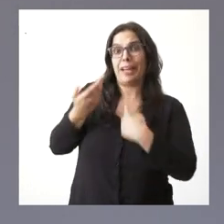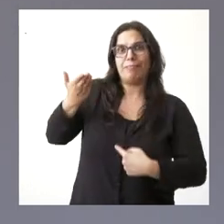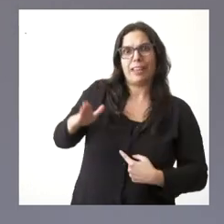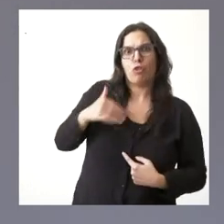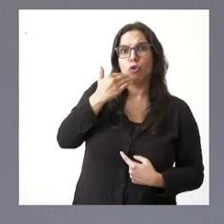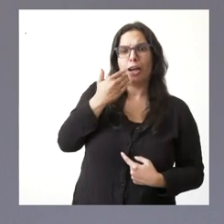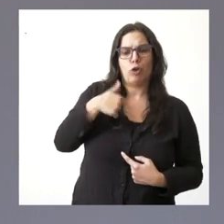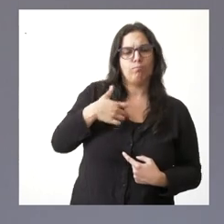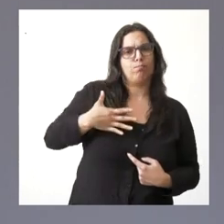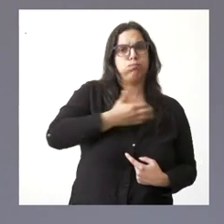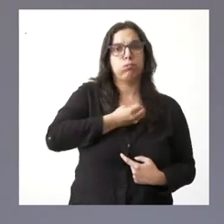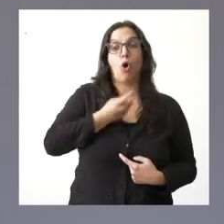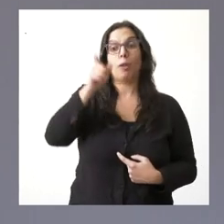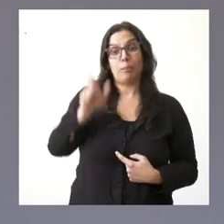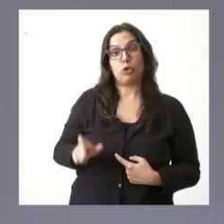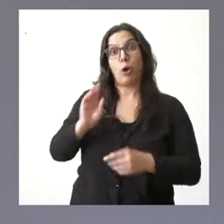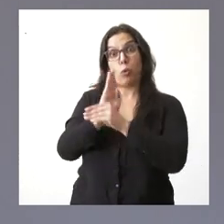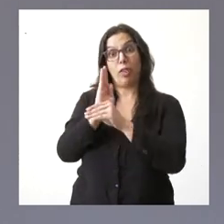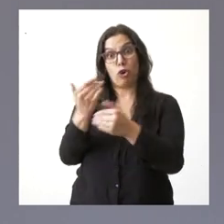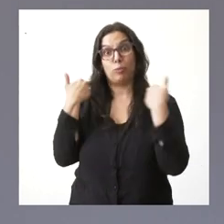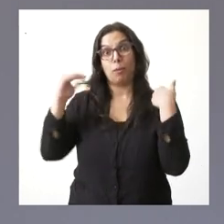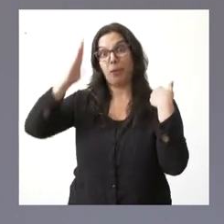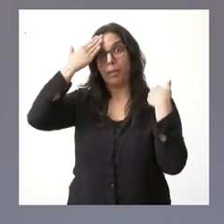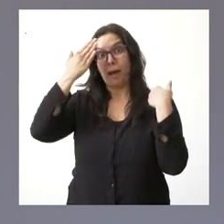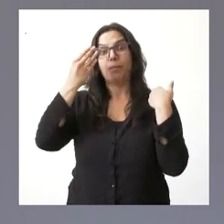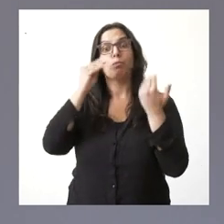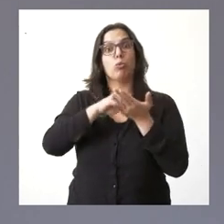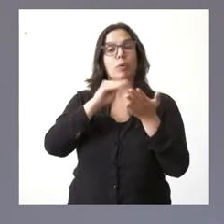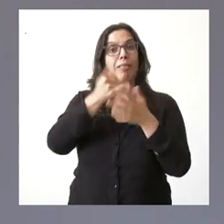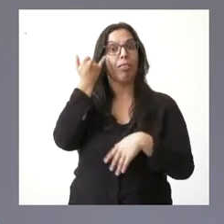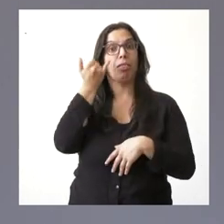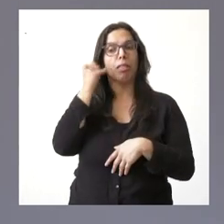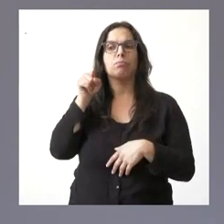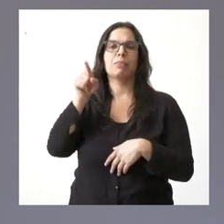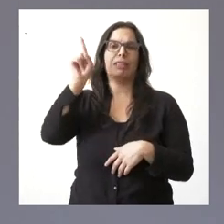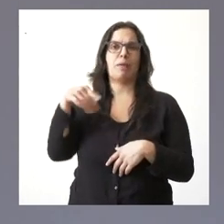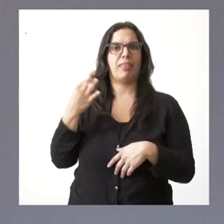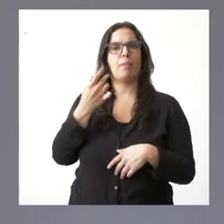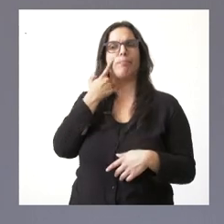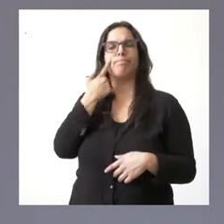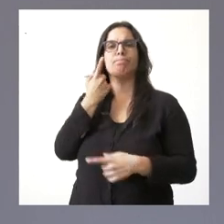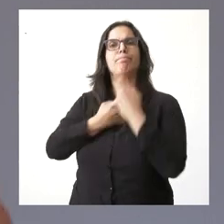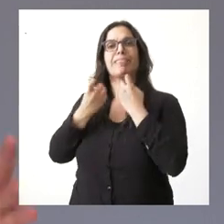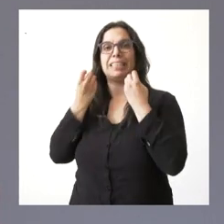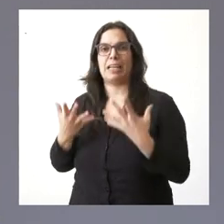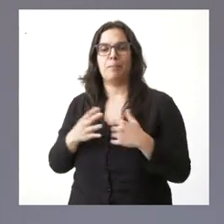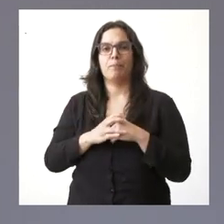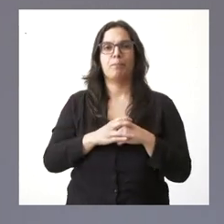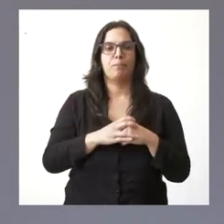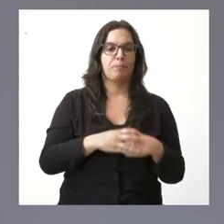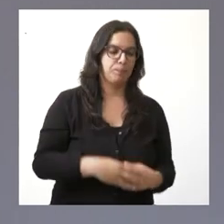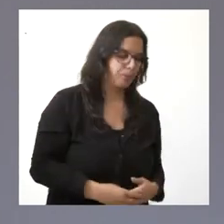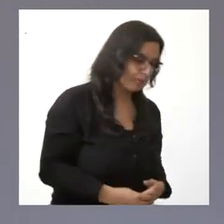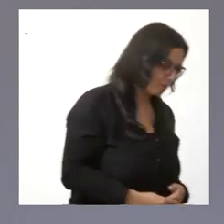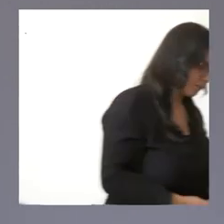mismos fundamentales y que muchas veces pasan más desapercibidos. En este sentido, dentro de esta primera parte,